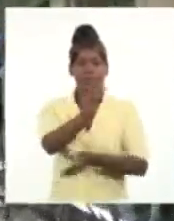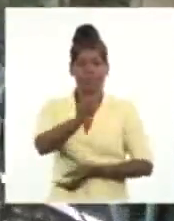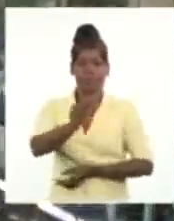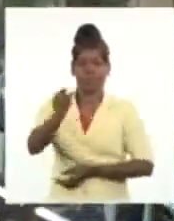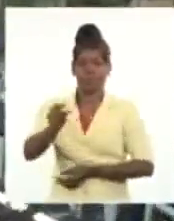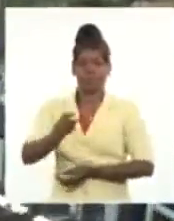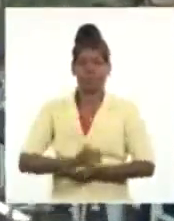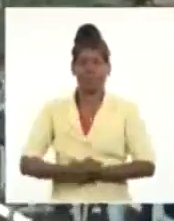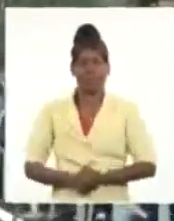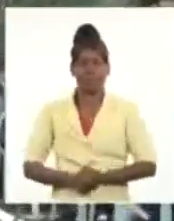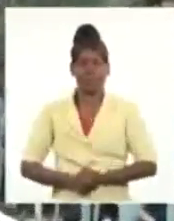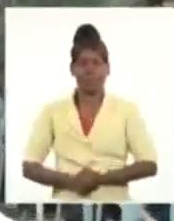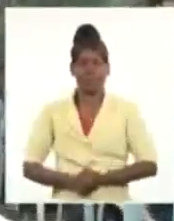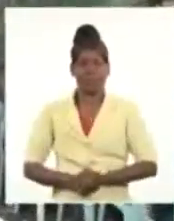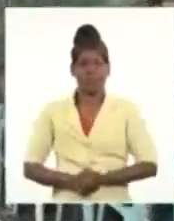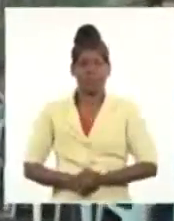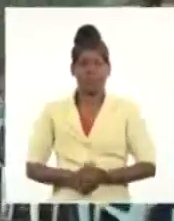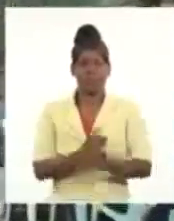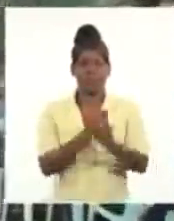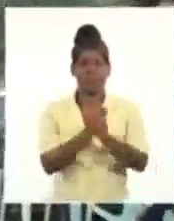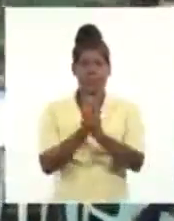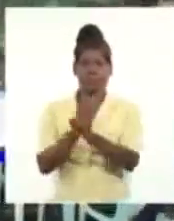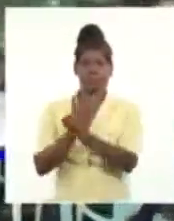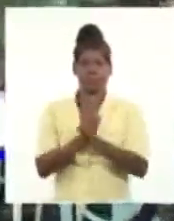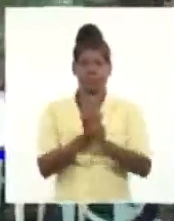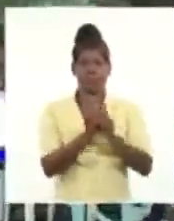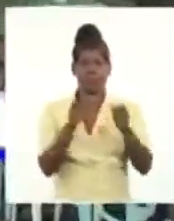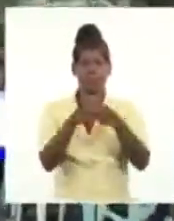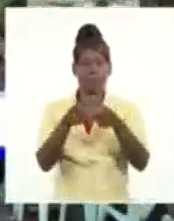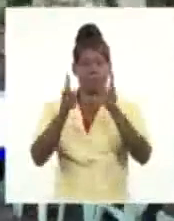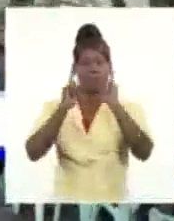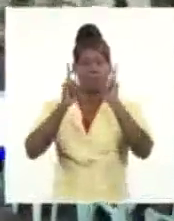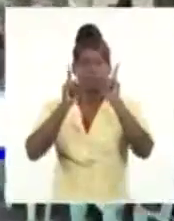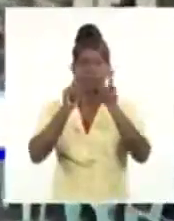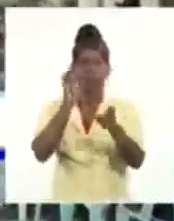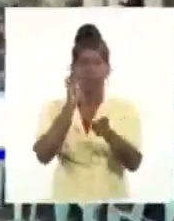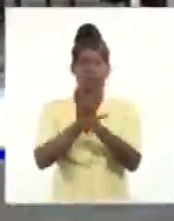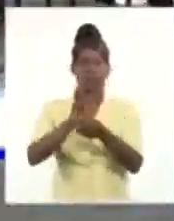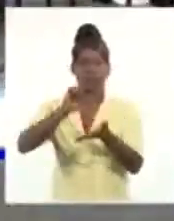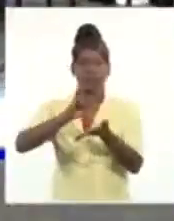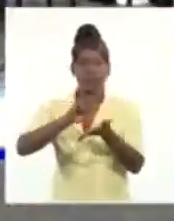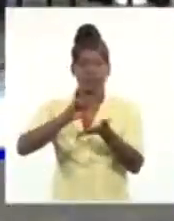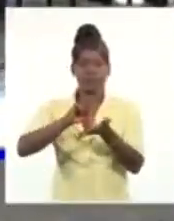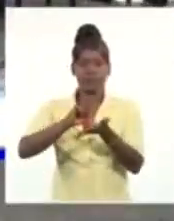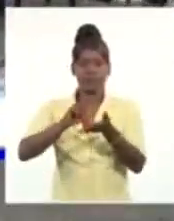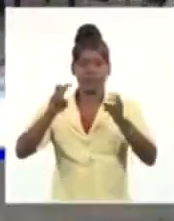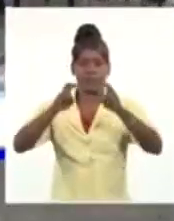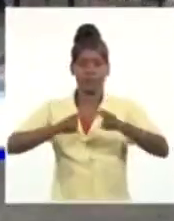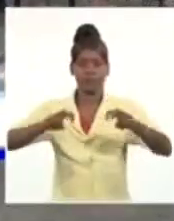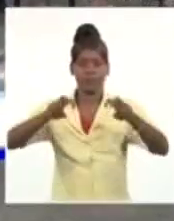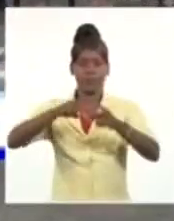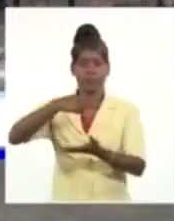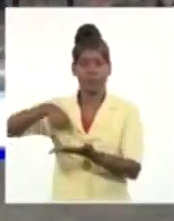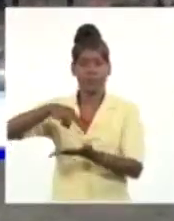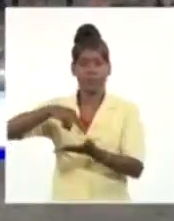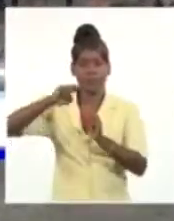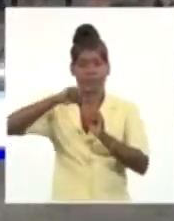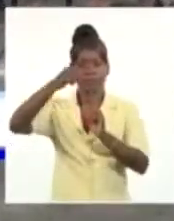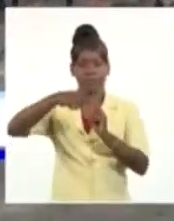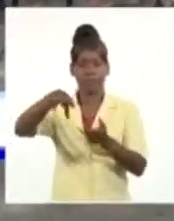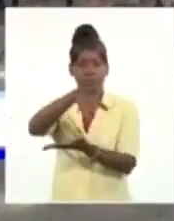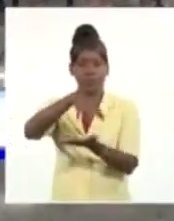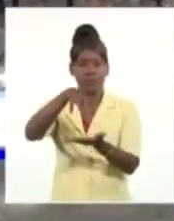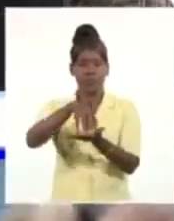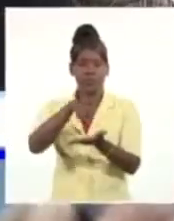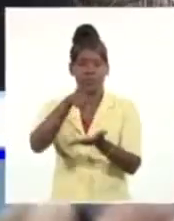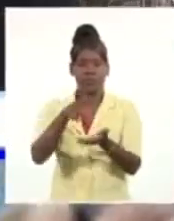Los encuentros de este jueves comenzaron en el Centro de Investigación para la Danza y el Teatro. Allí los nominados departieron